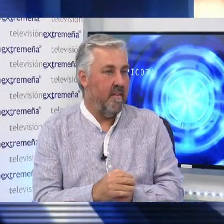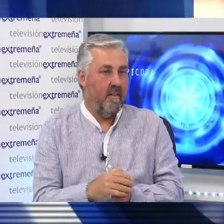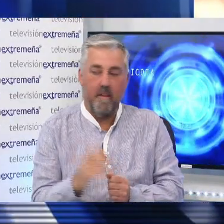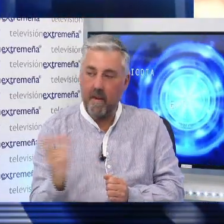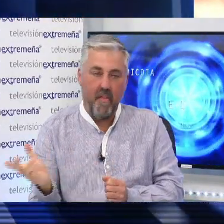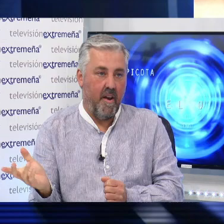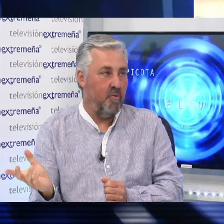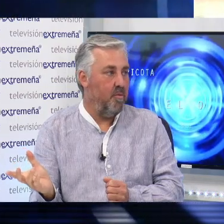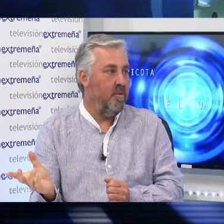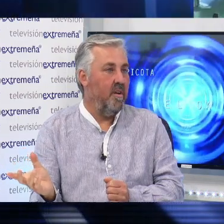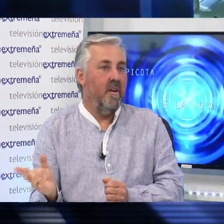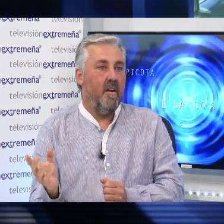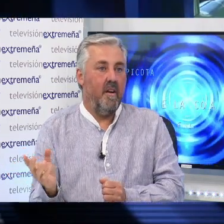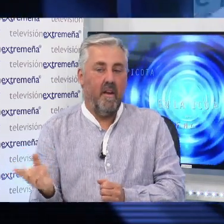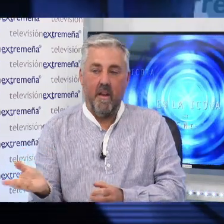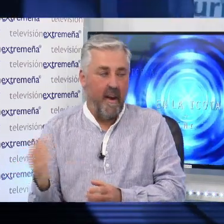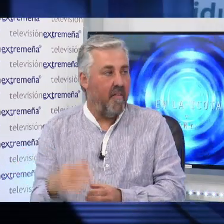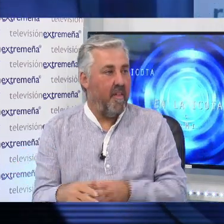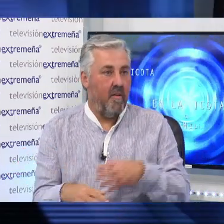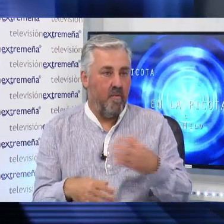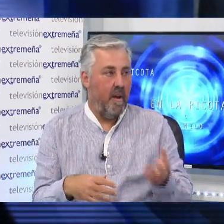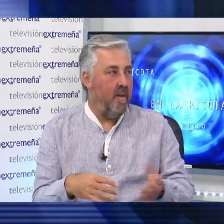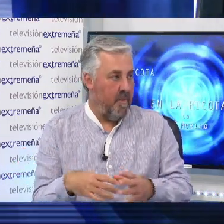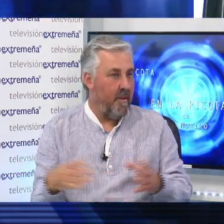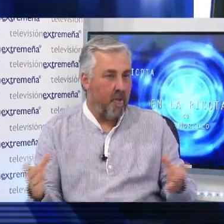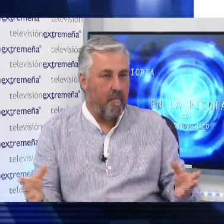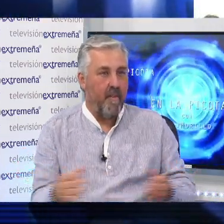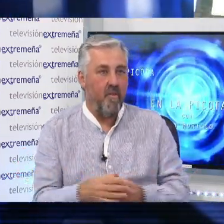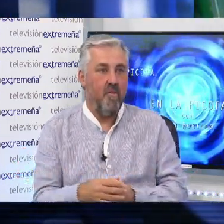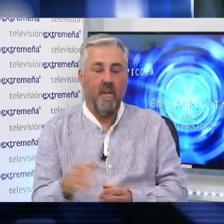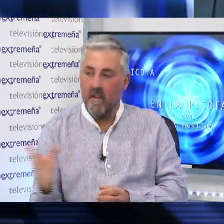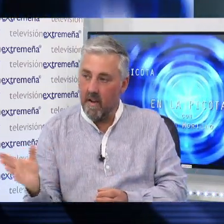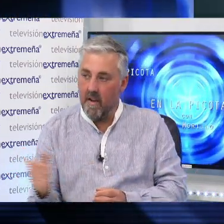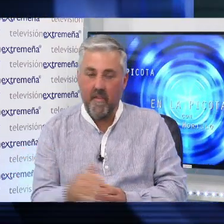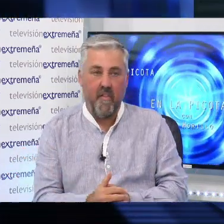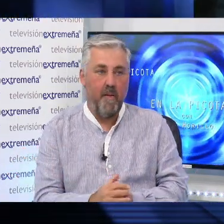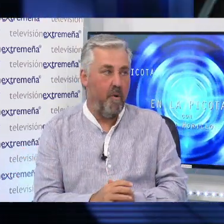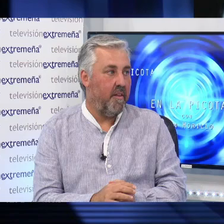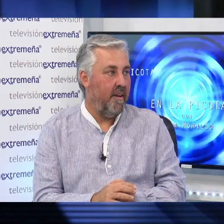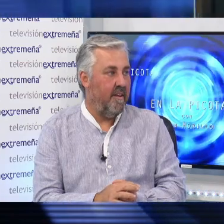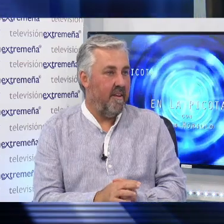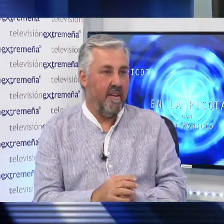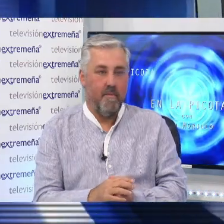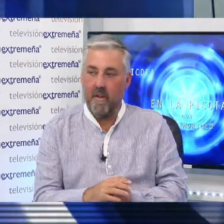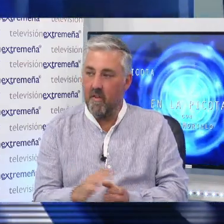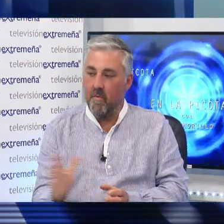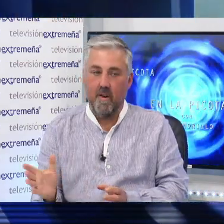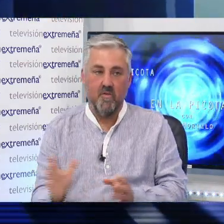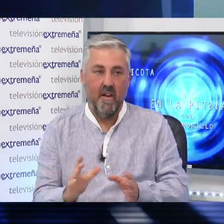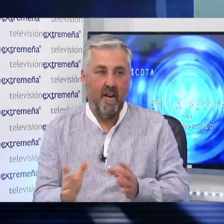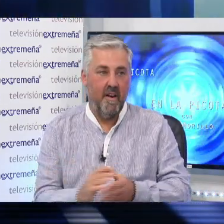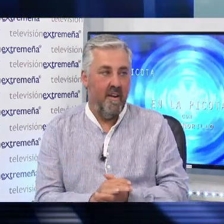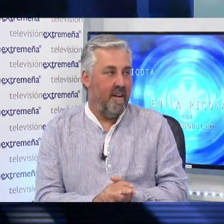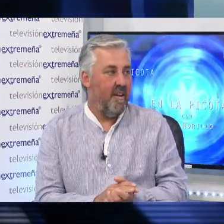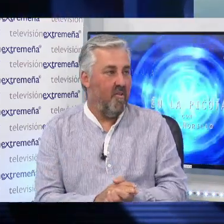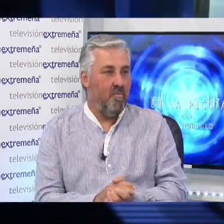de plazas en el autobús en aras de mayor espacio y de la tercera puerta, que parece una